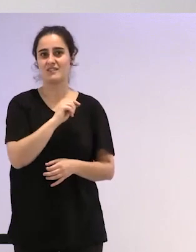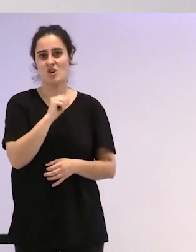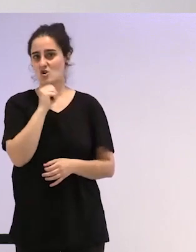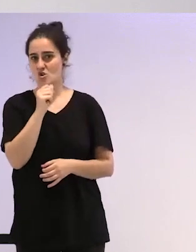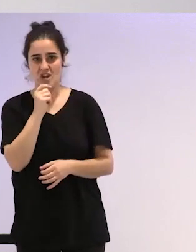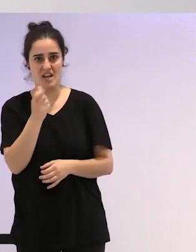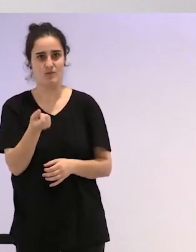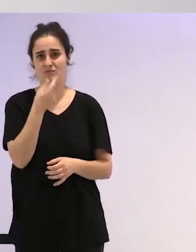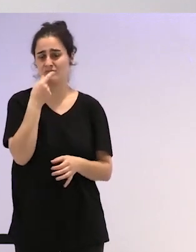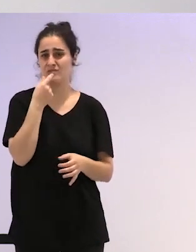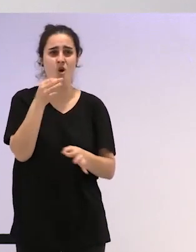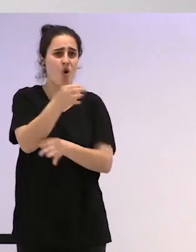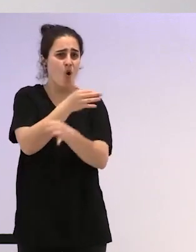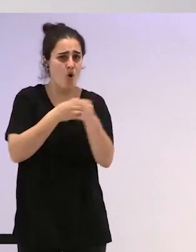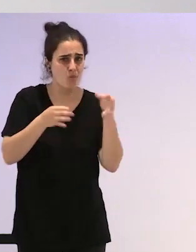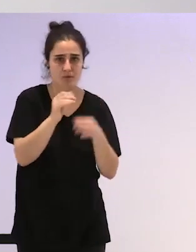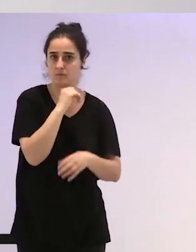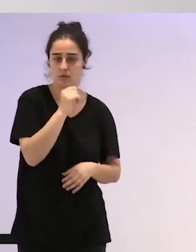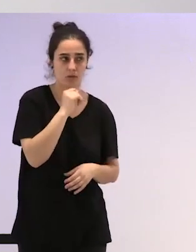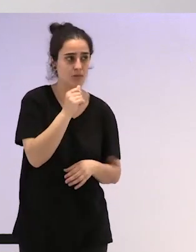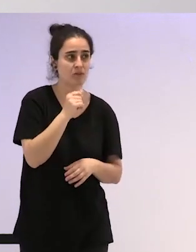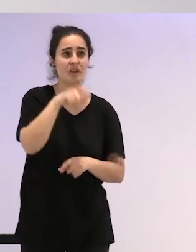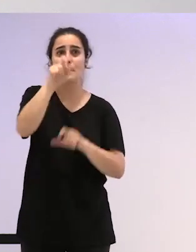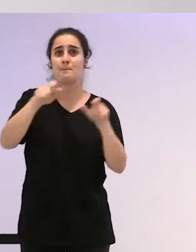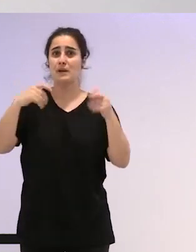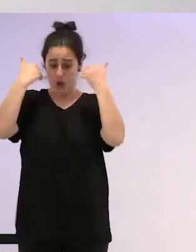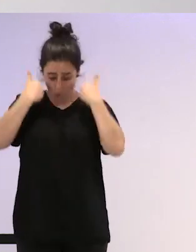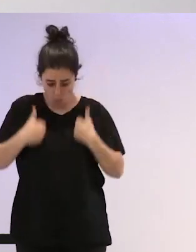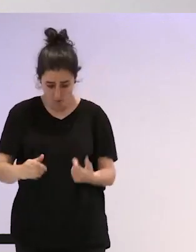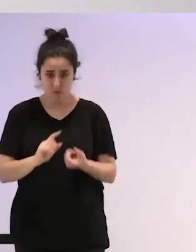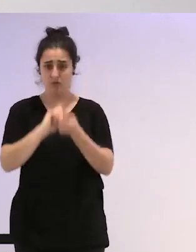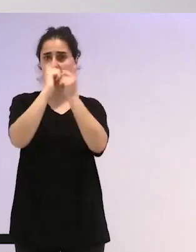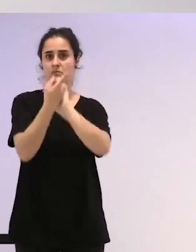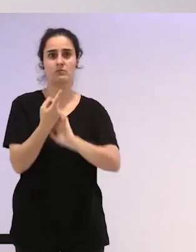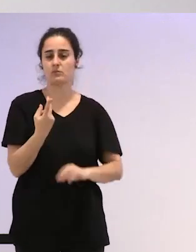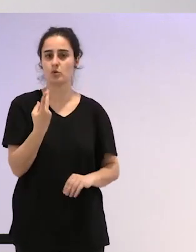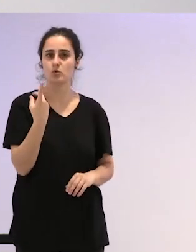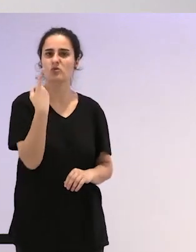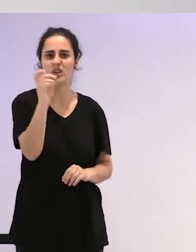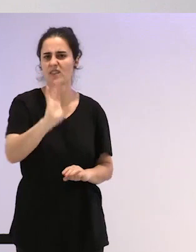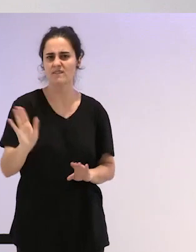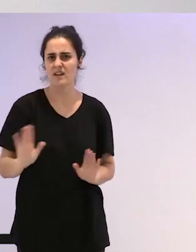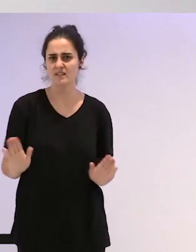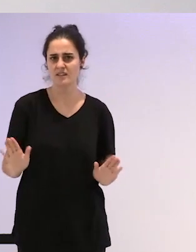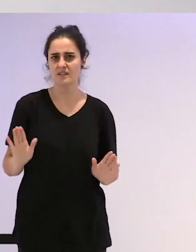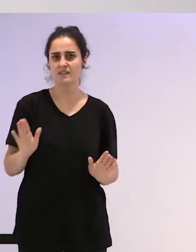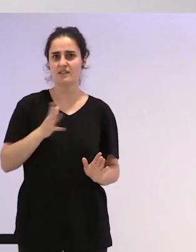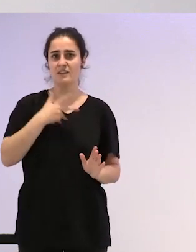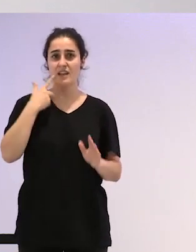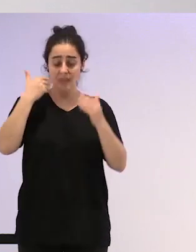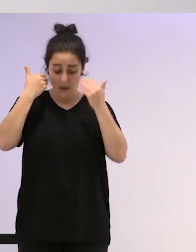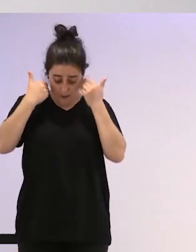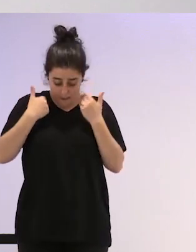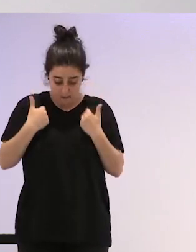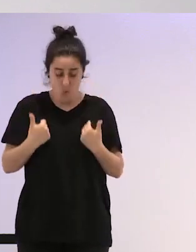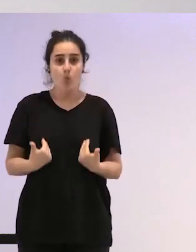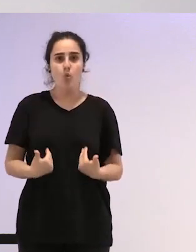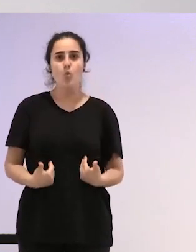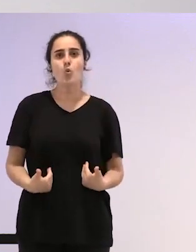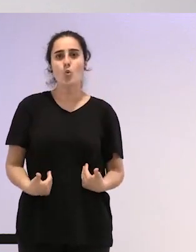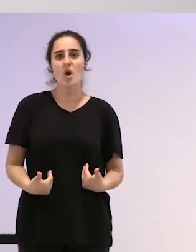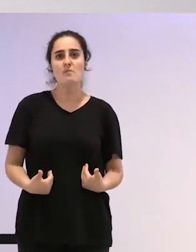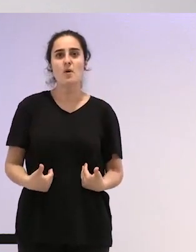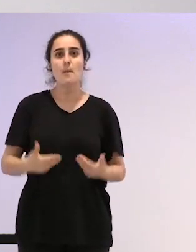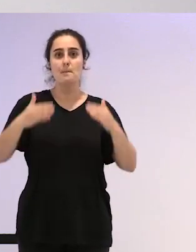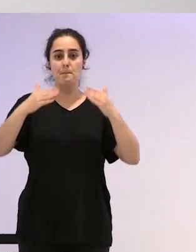hormonales, que la gente no tuviera que cambiar su cuerpo, que cualquier parte del cuerpo no se definiera como